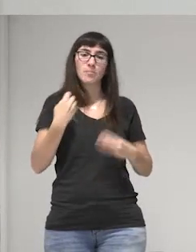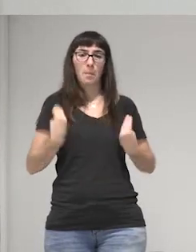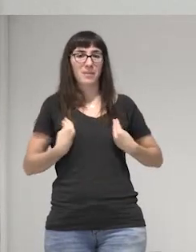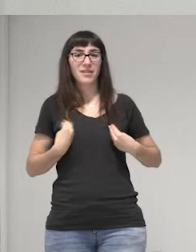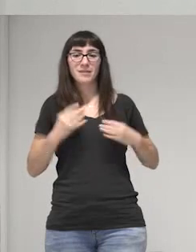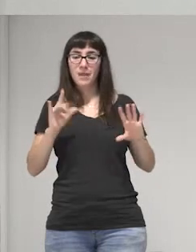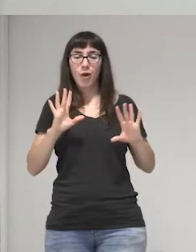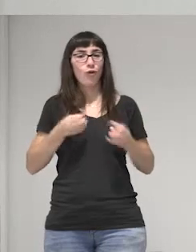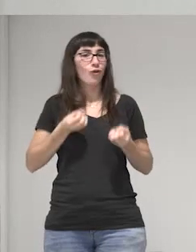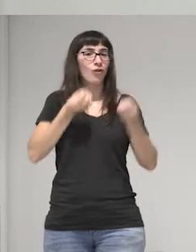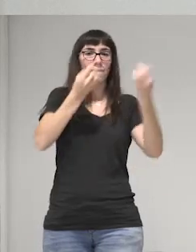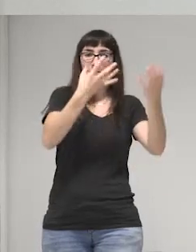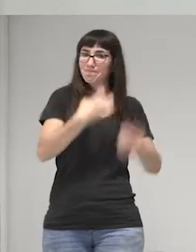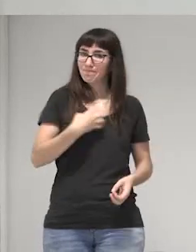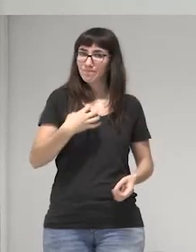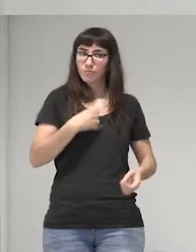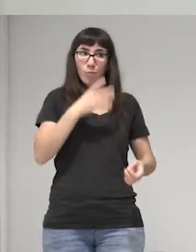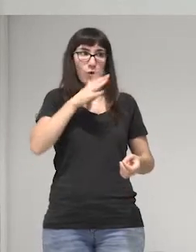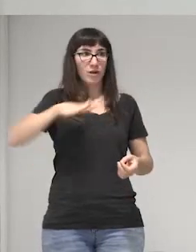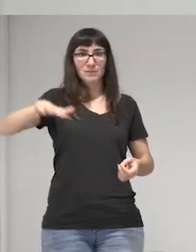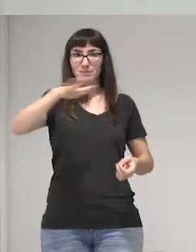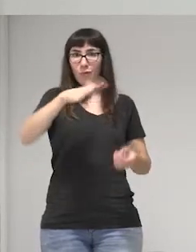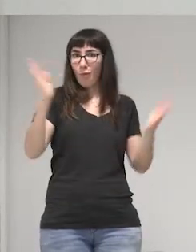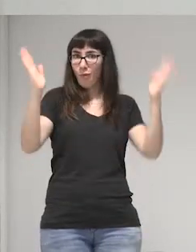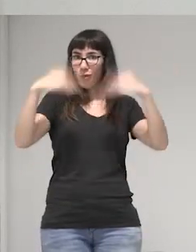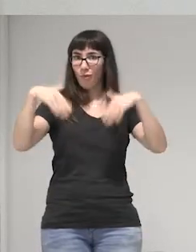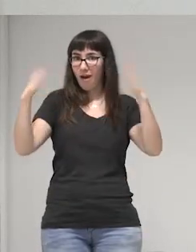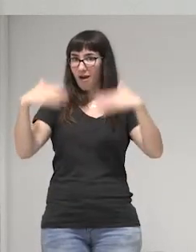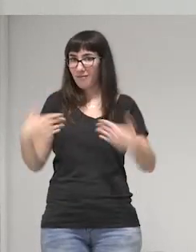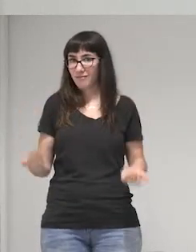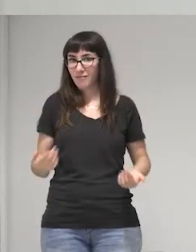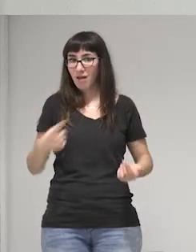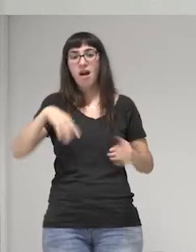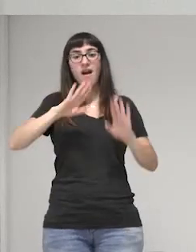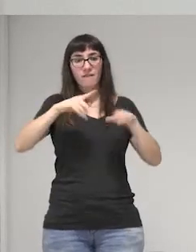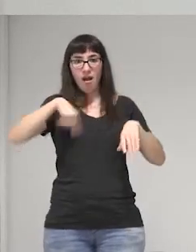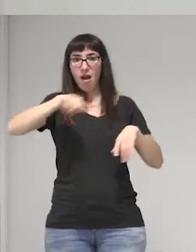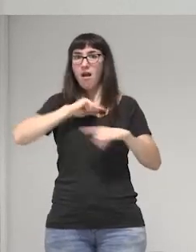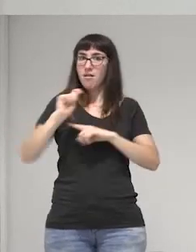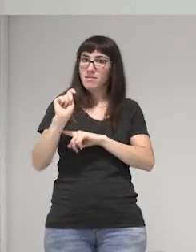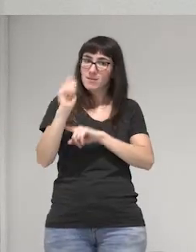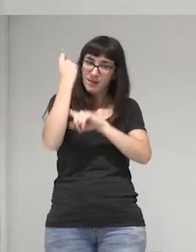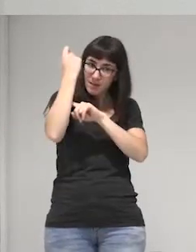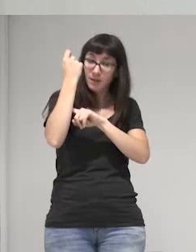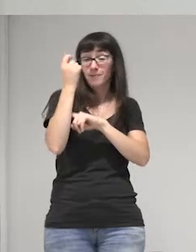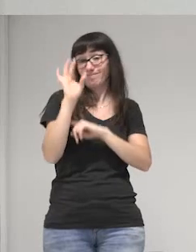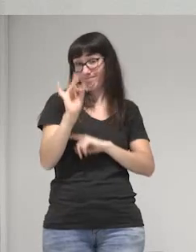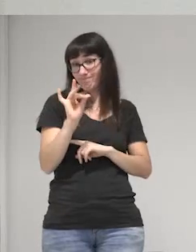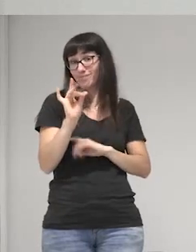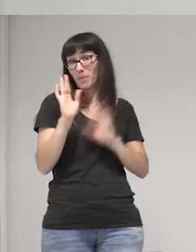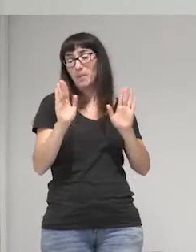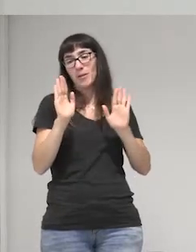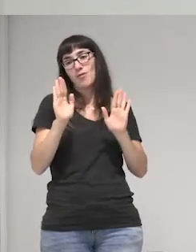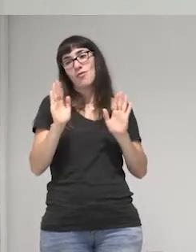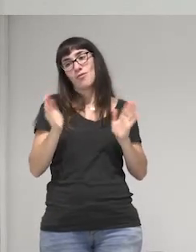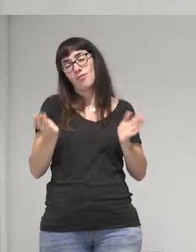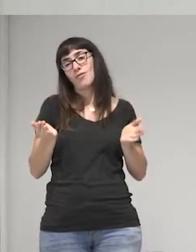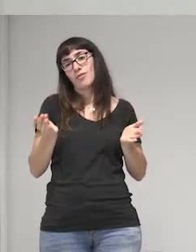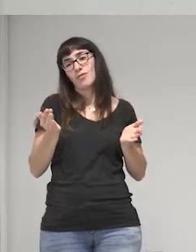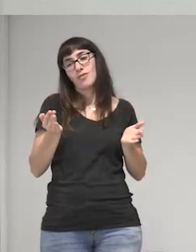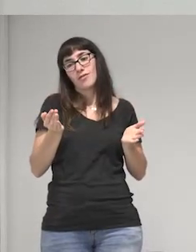podíamos contar porque no teníamos estos espacios los hemos ganado sí pero esto es